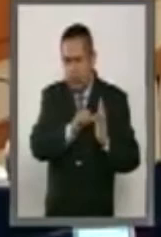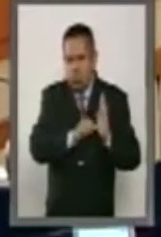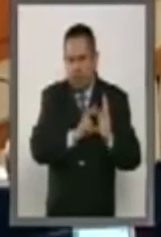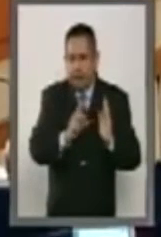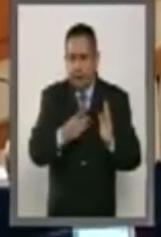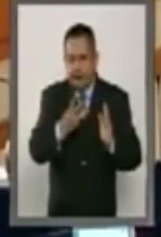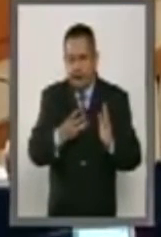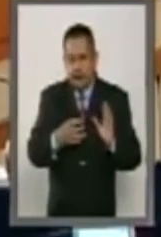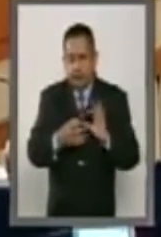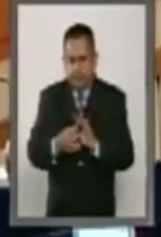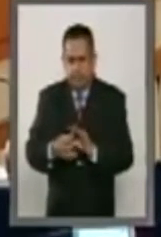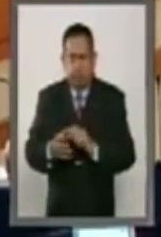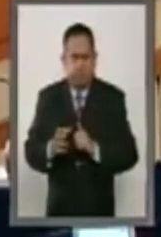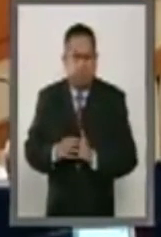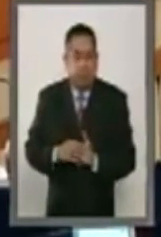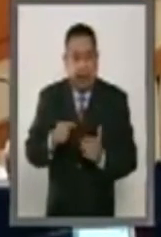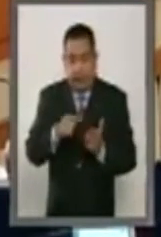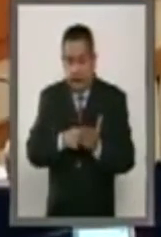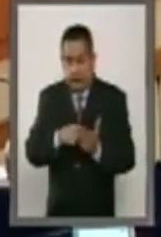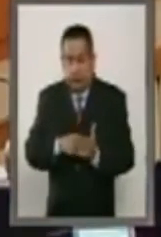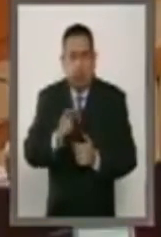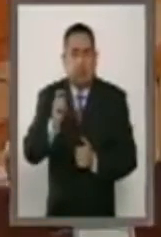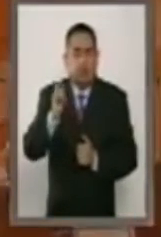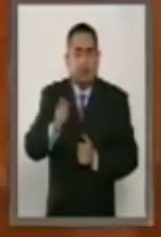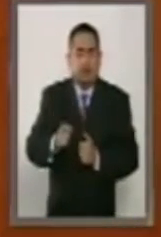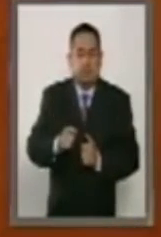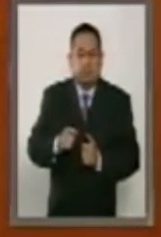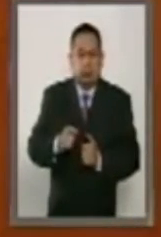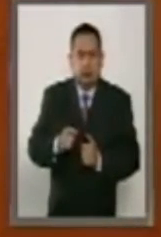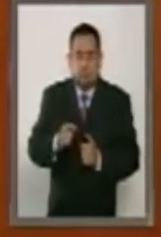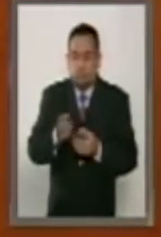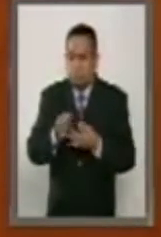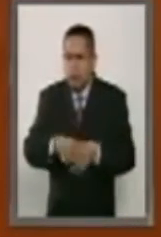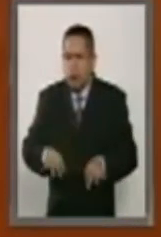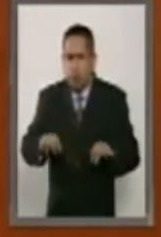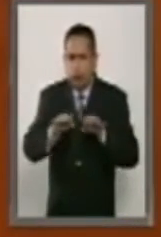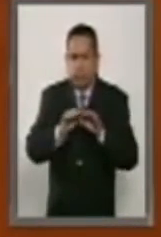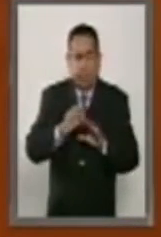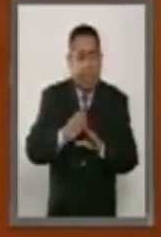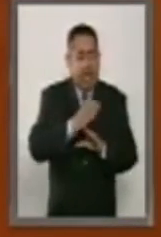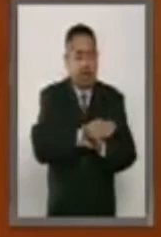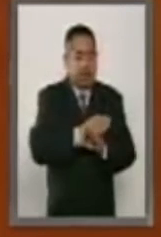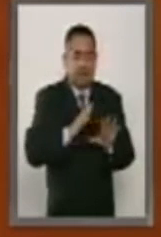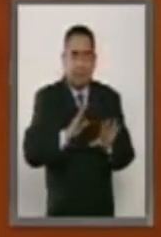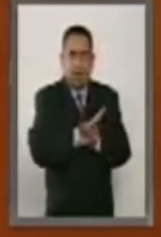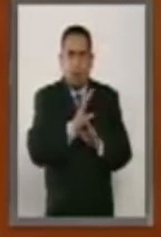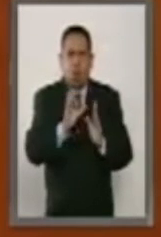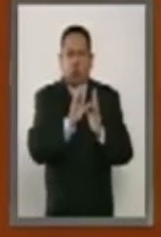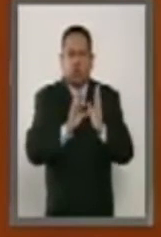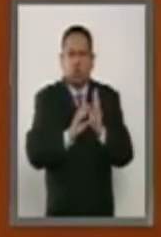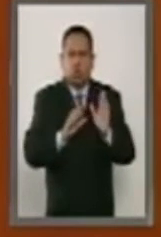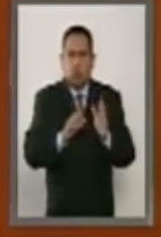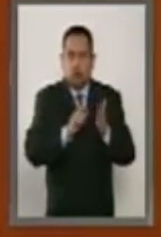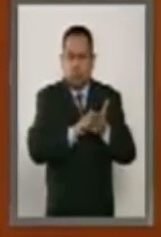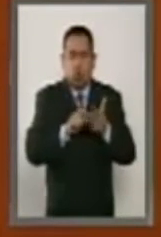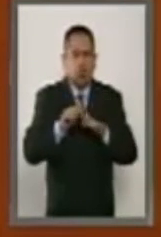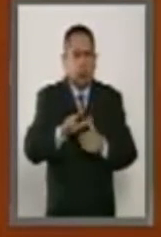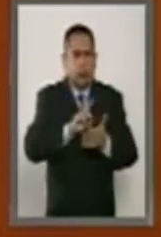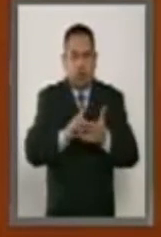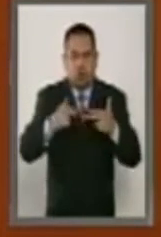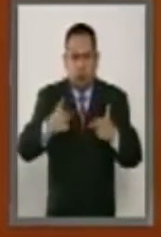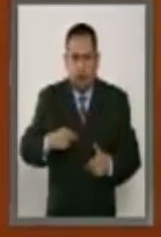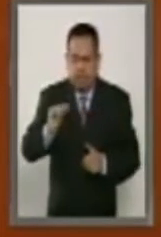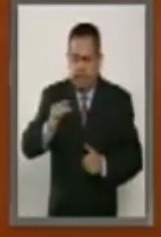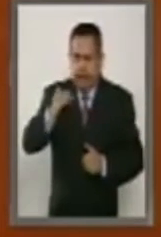de la Constitución es consecuencia de la importante reforma constitucional que sobre derechos humanos